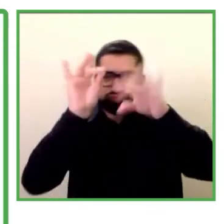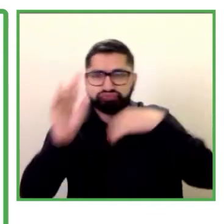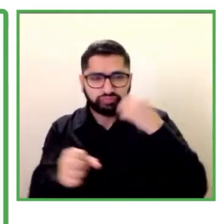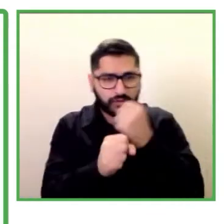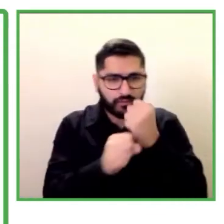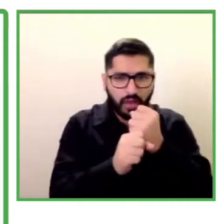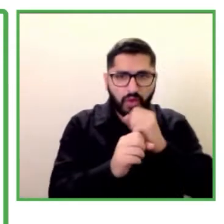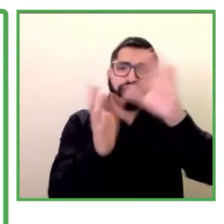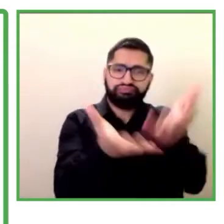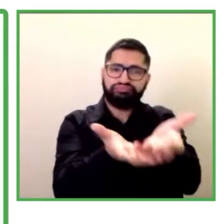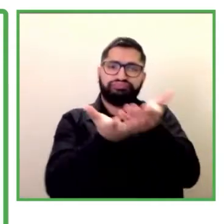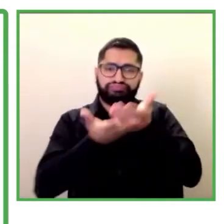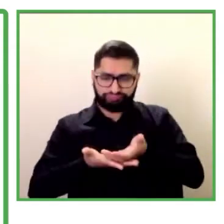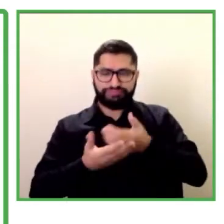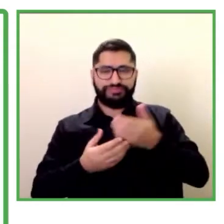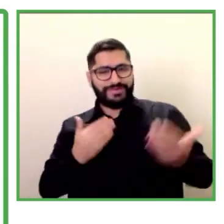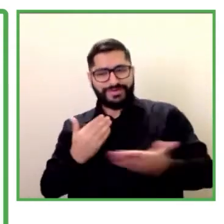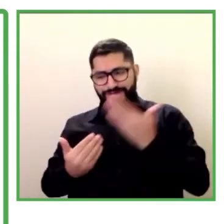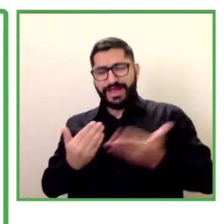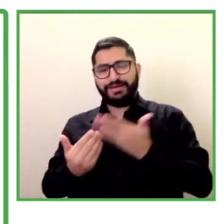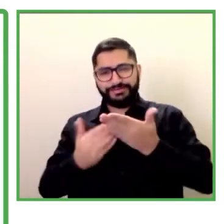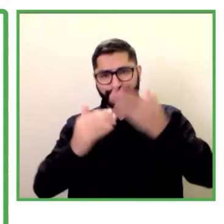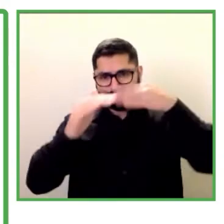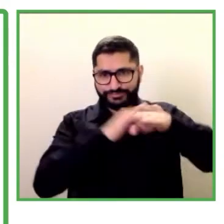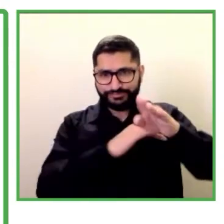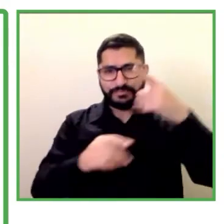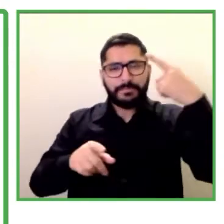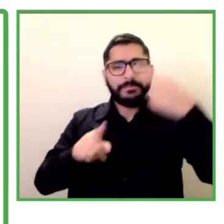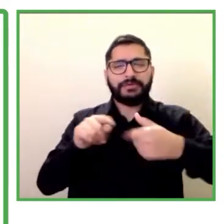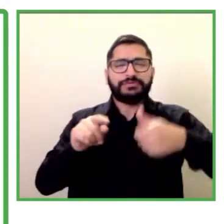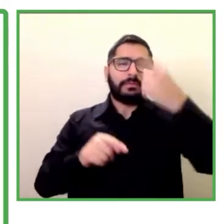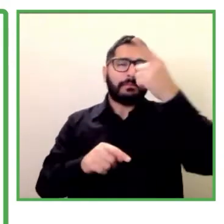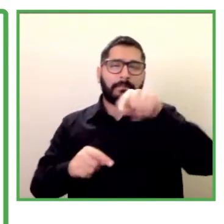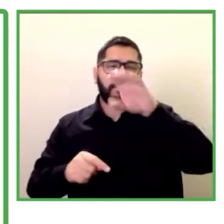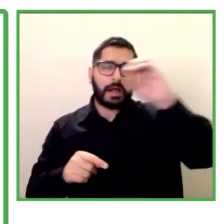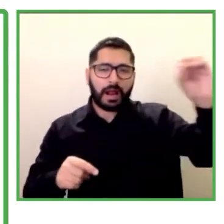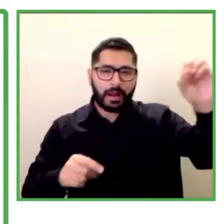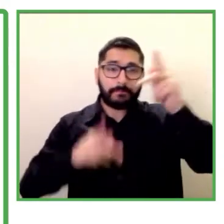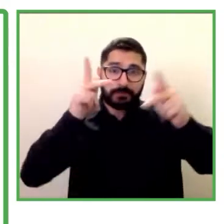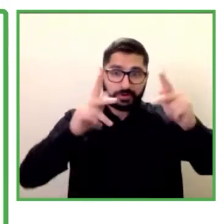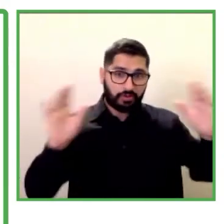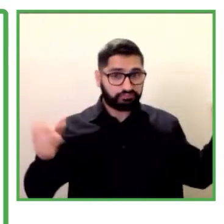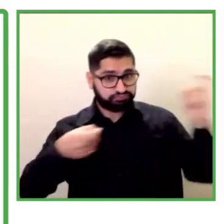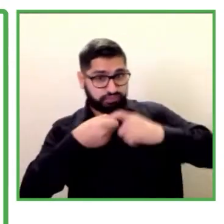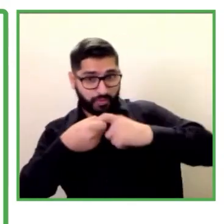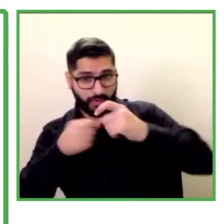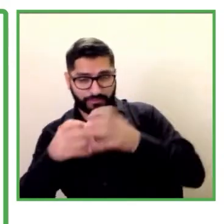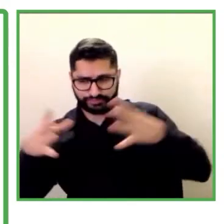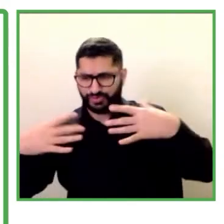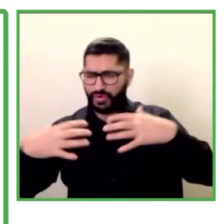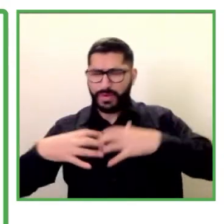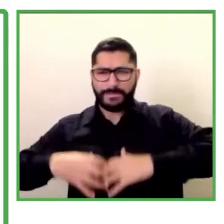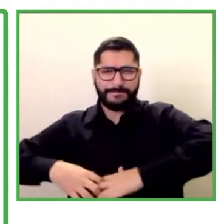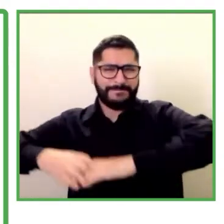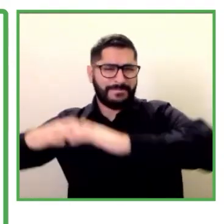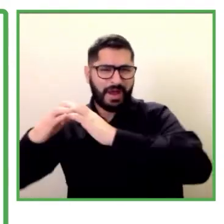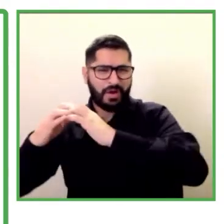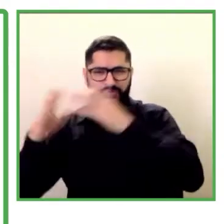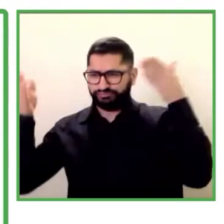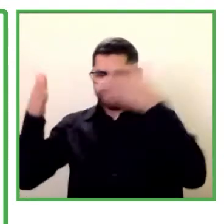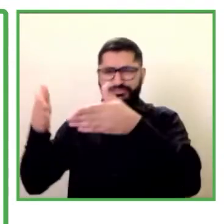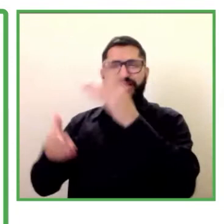a posicionar a las personas con discapacidad en el puesto que a ellos les interesa el puesto que ellos buscan que ellos desean